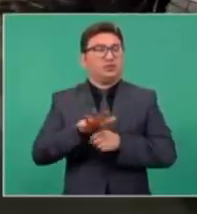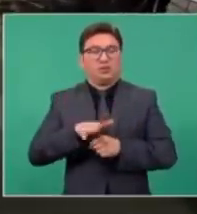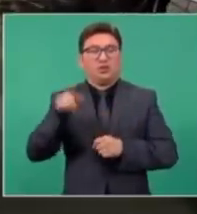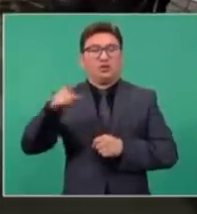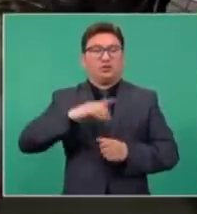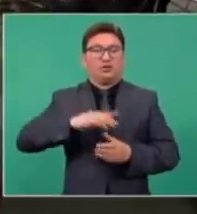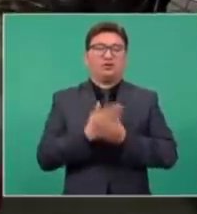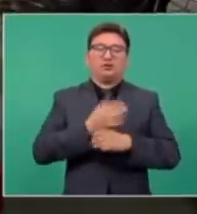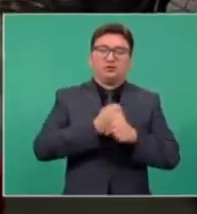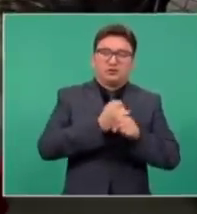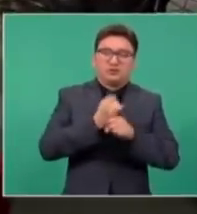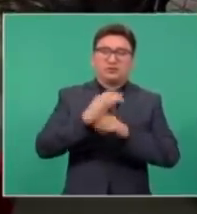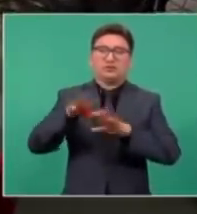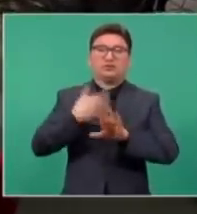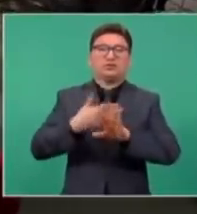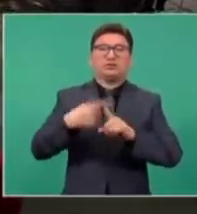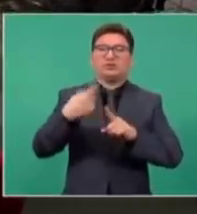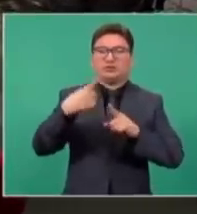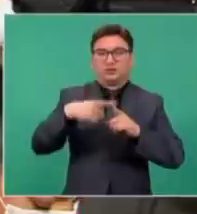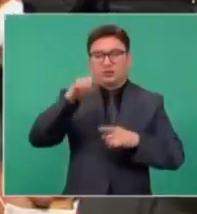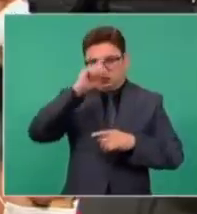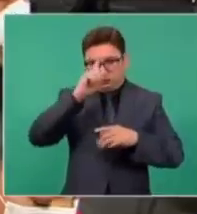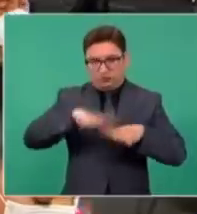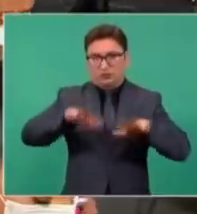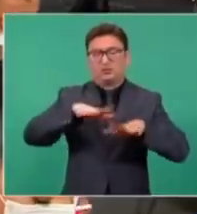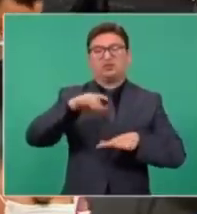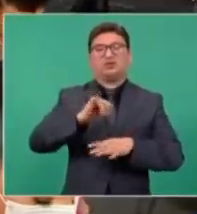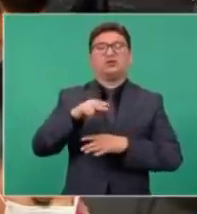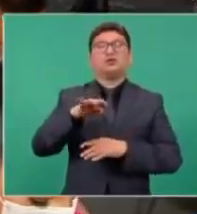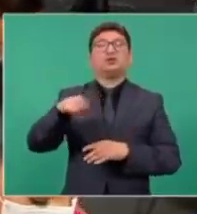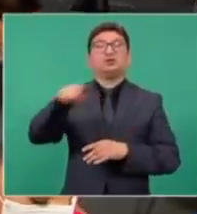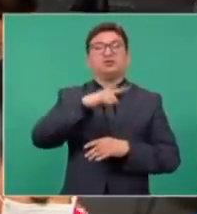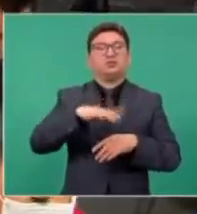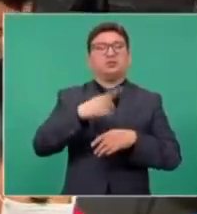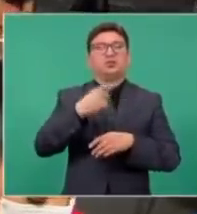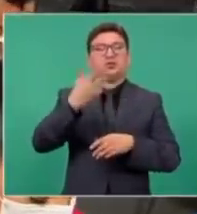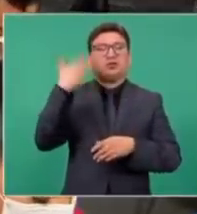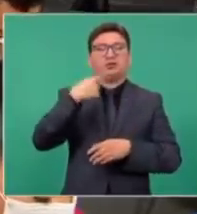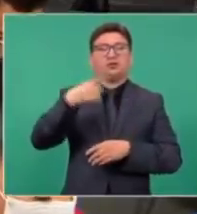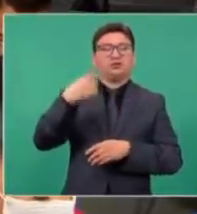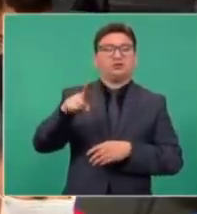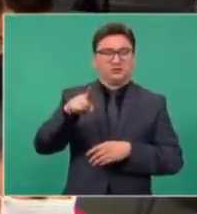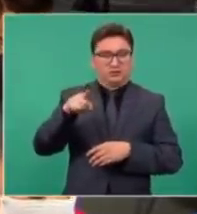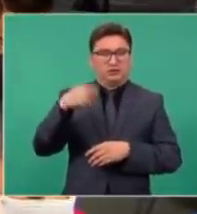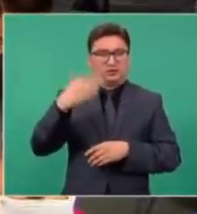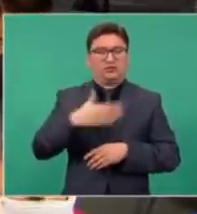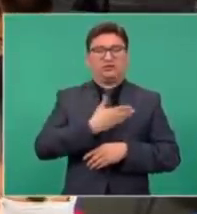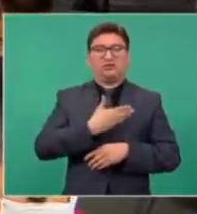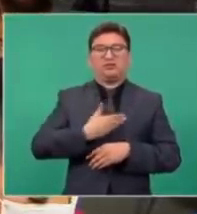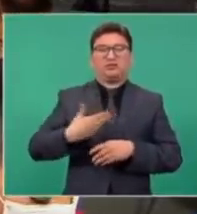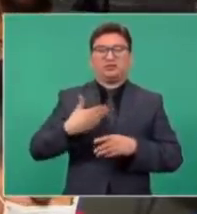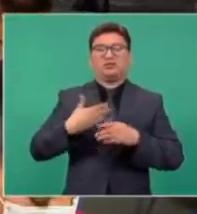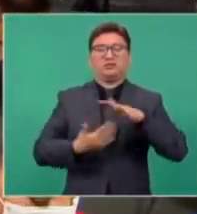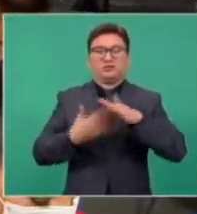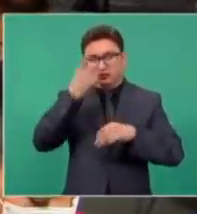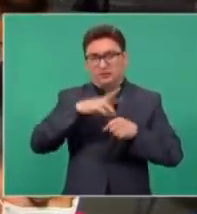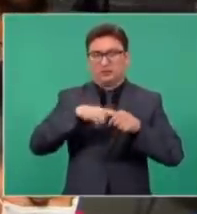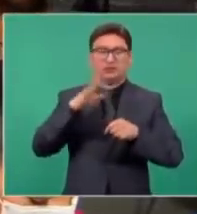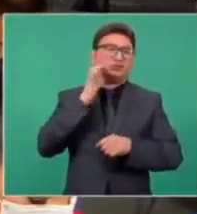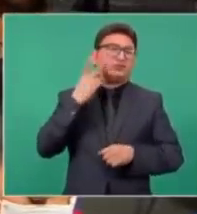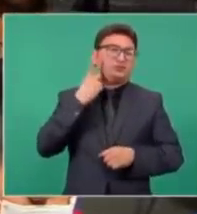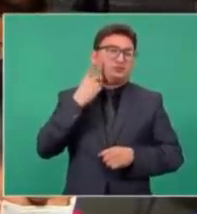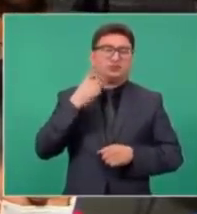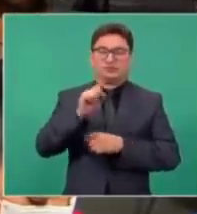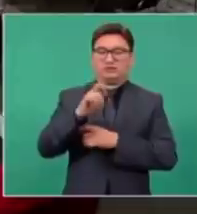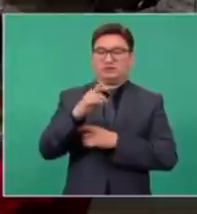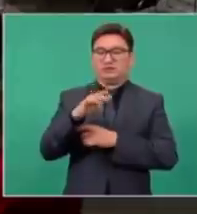abrió una carpeta de investigación en contra de los consejeros electorales. Esto a raíz de la denuncia que presenta el presidente de la mesa directiva de la Cámara de Diputados,